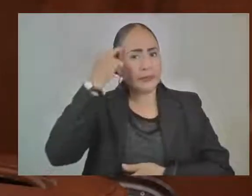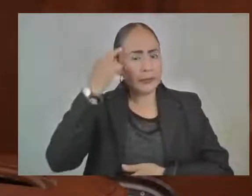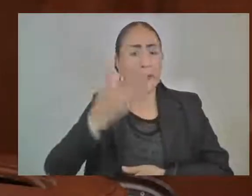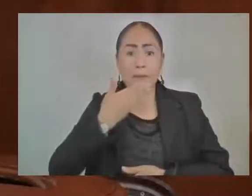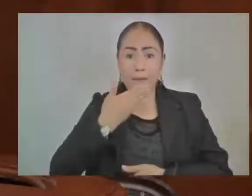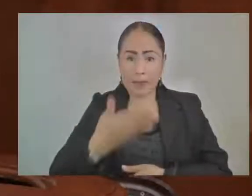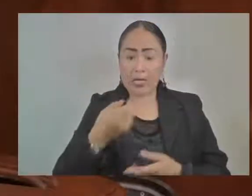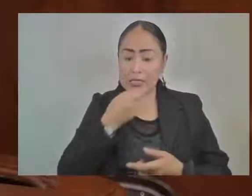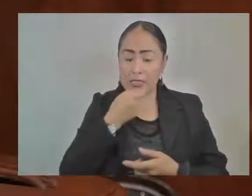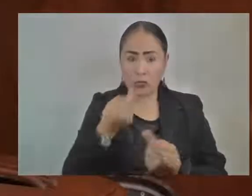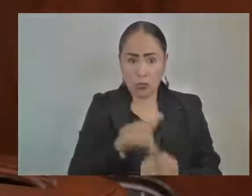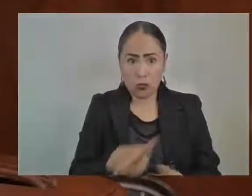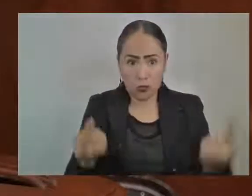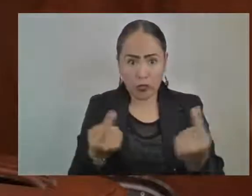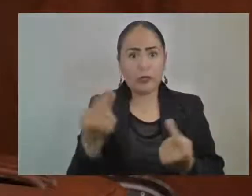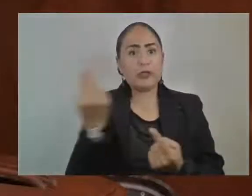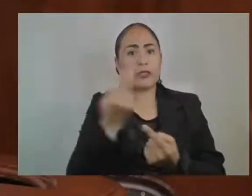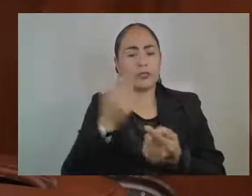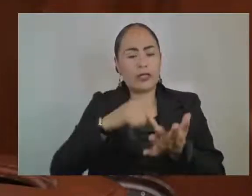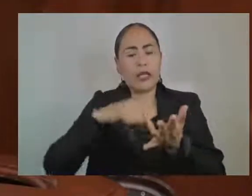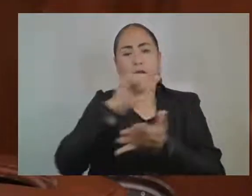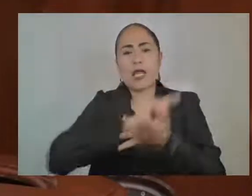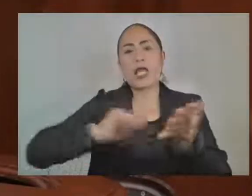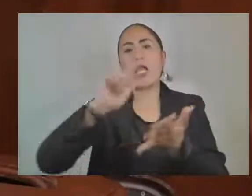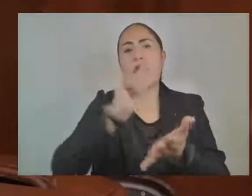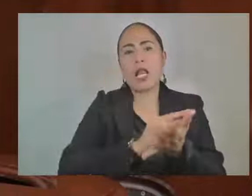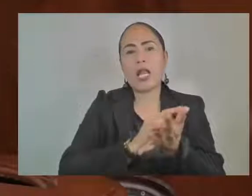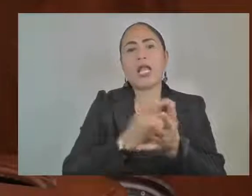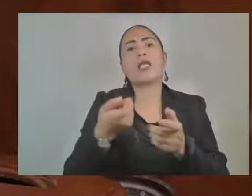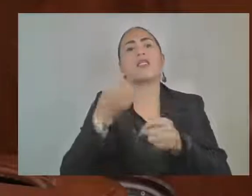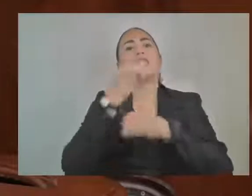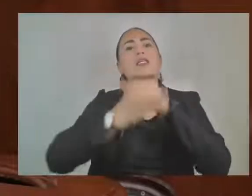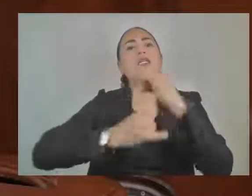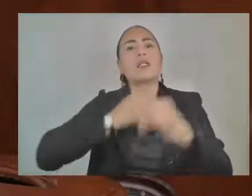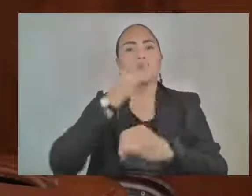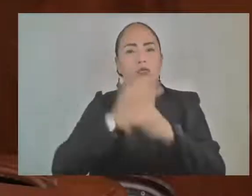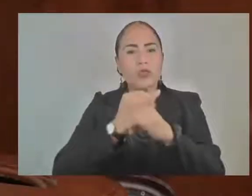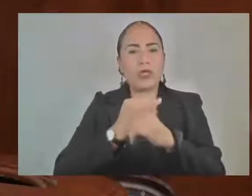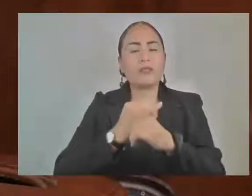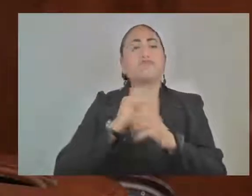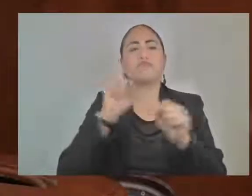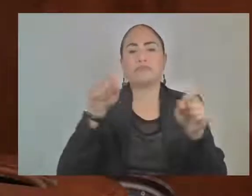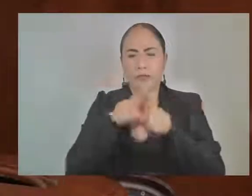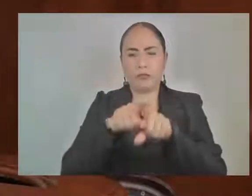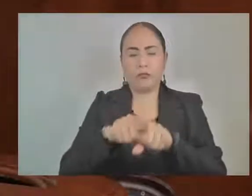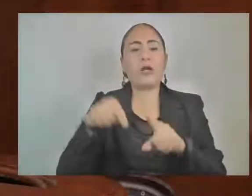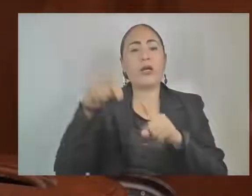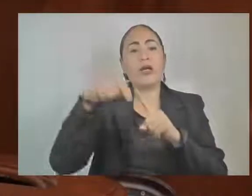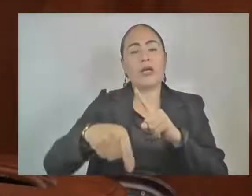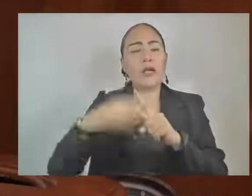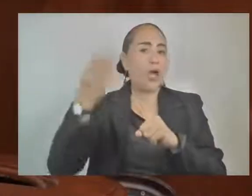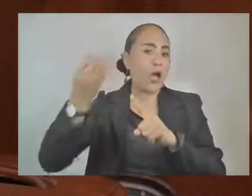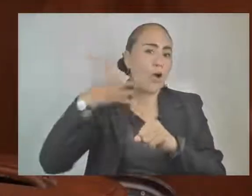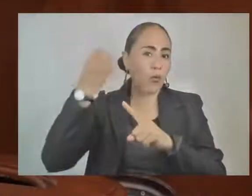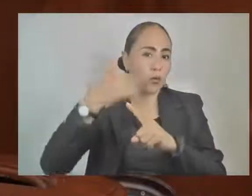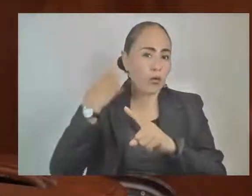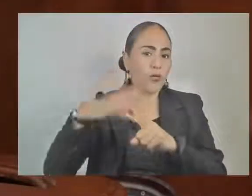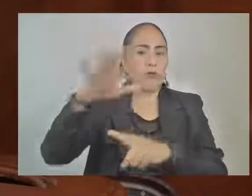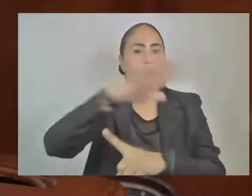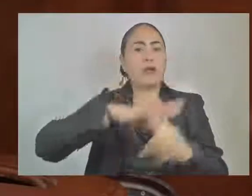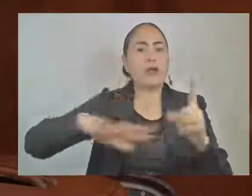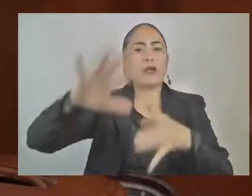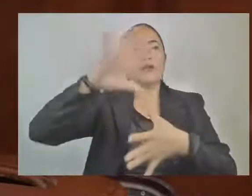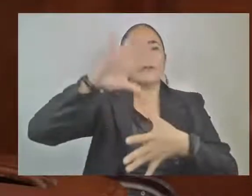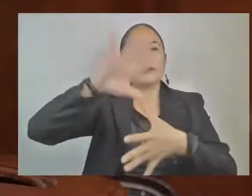protección y regulación internacional, como es el caso de la Convención Interamericana sobre las obligaciones alimentarias